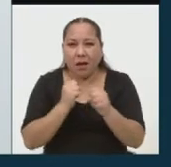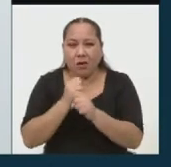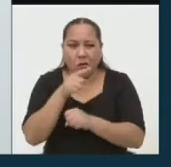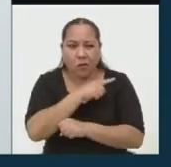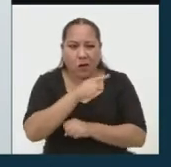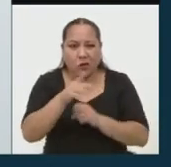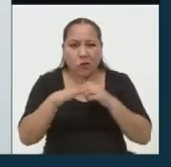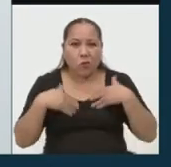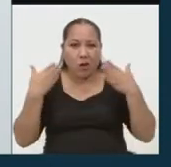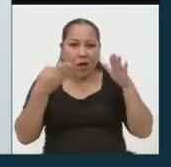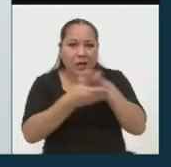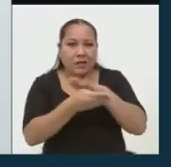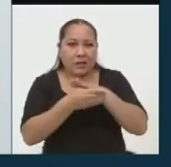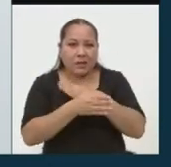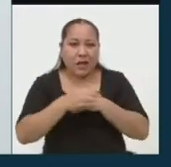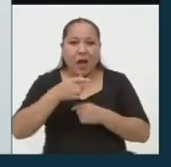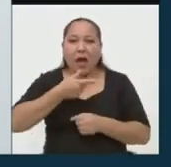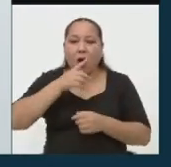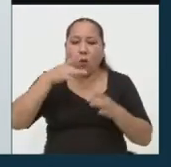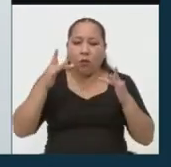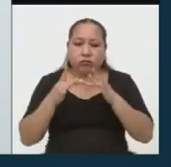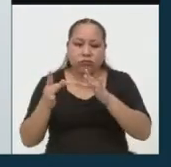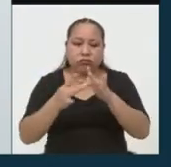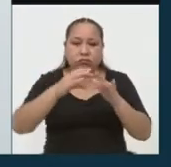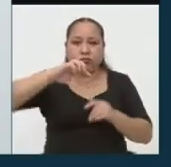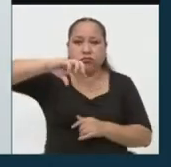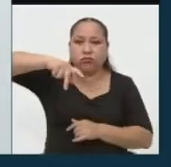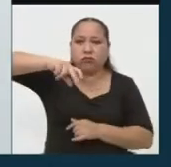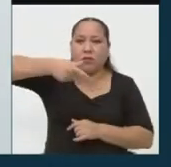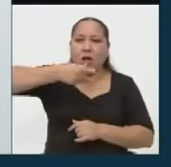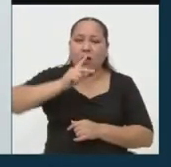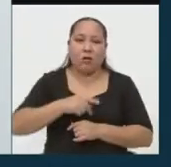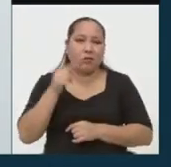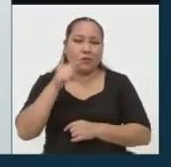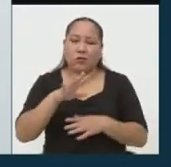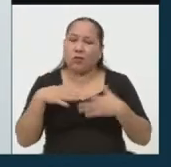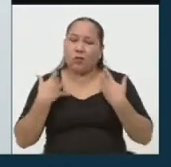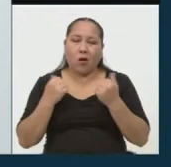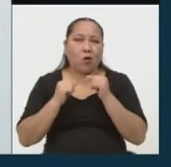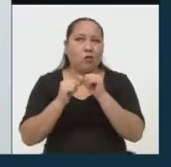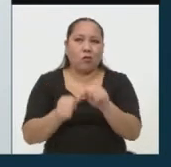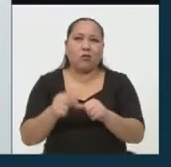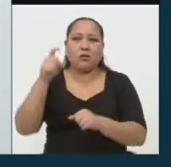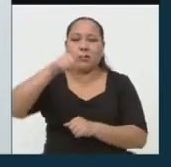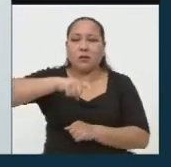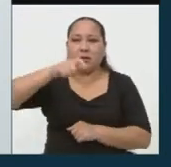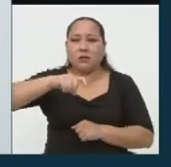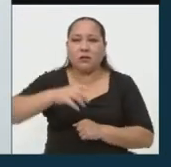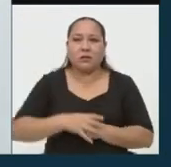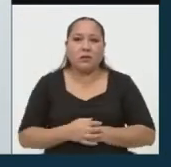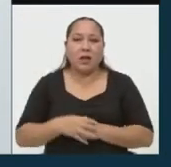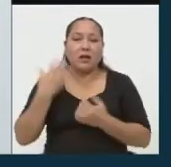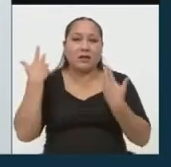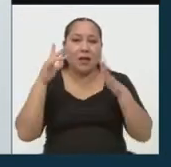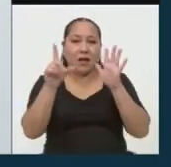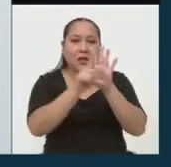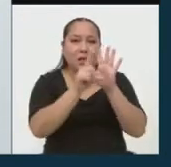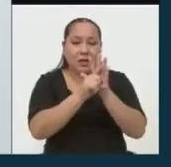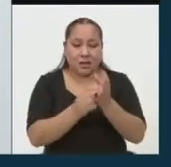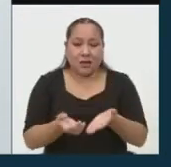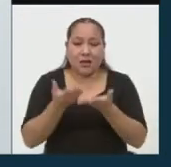acceder a una red pública de agua. Esto no puede seguir pasando. Cuando necesitamos leyes que